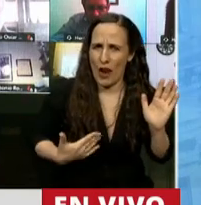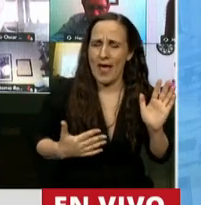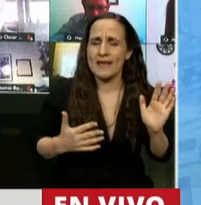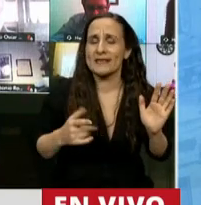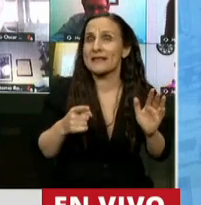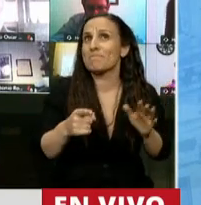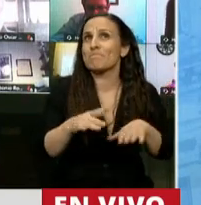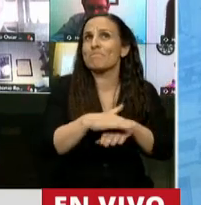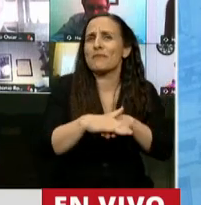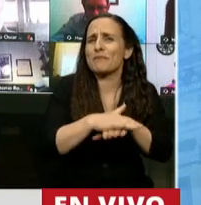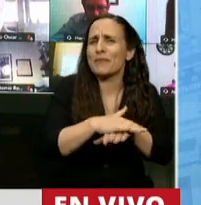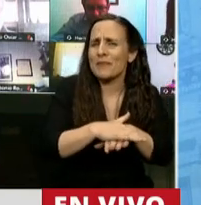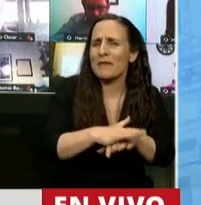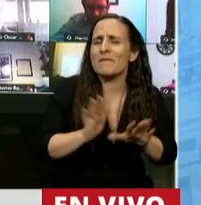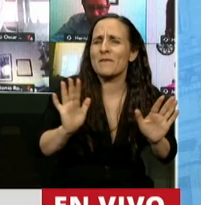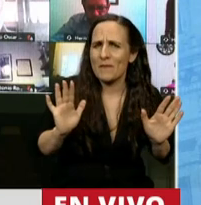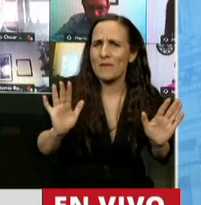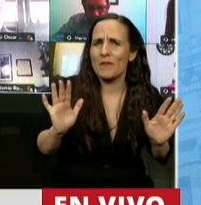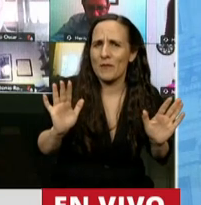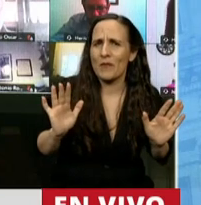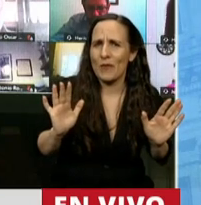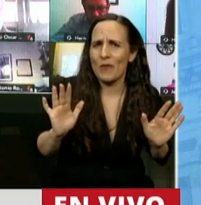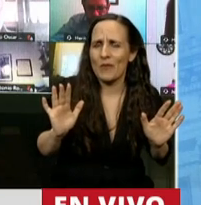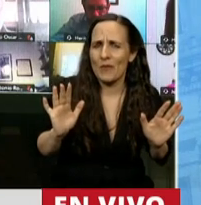fundacionales, pero sí son de origen